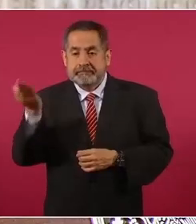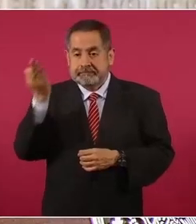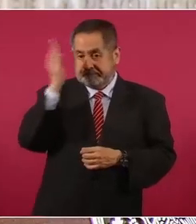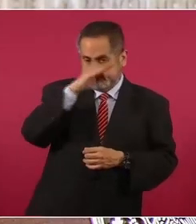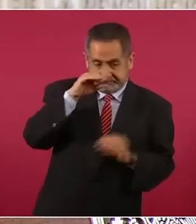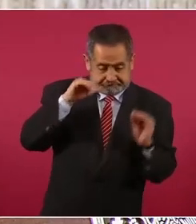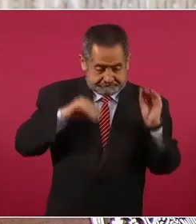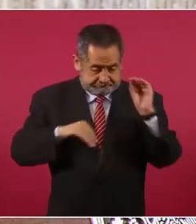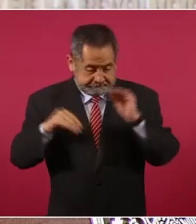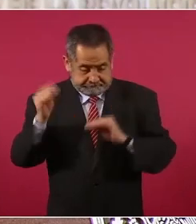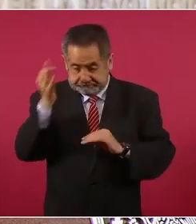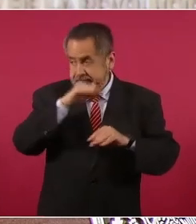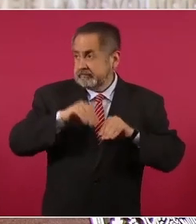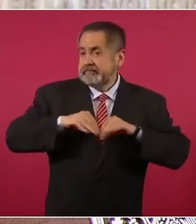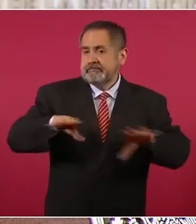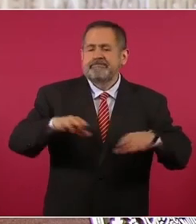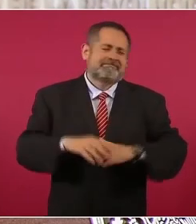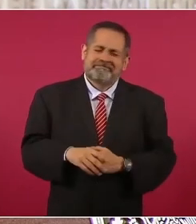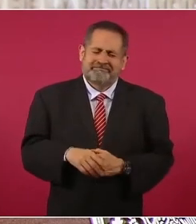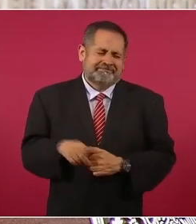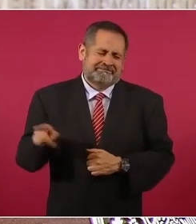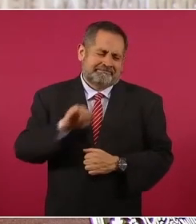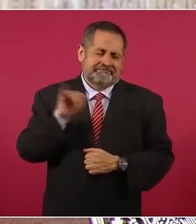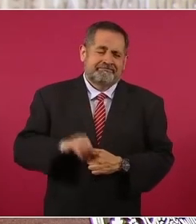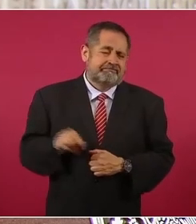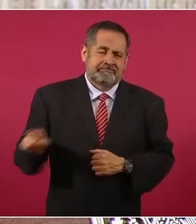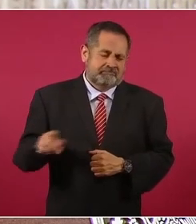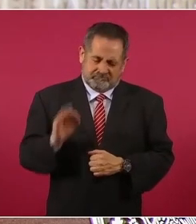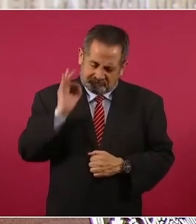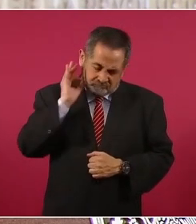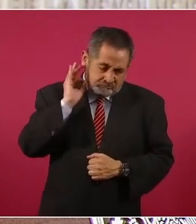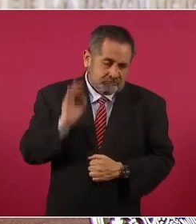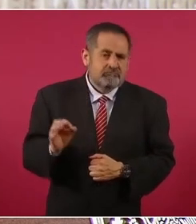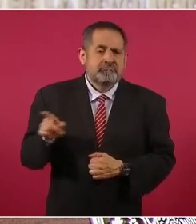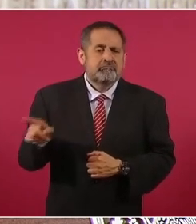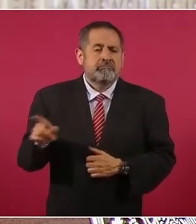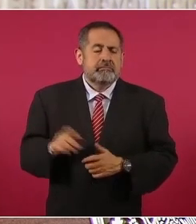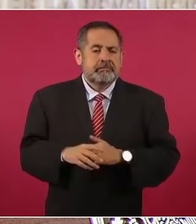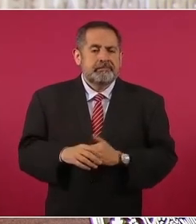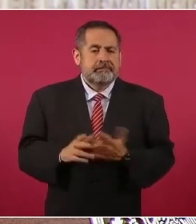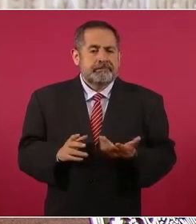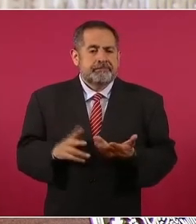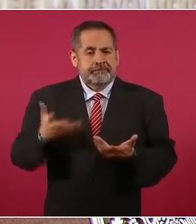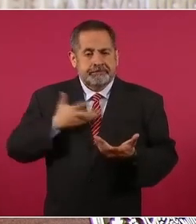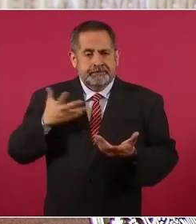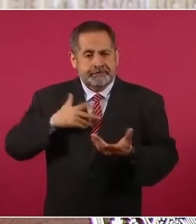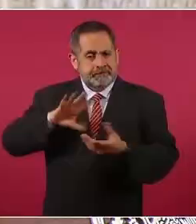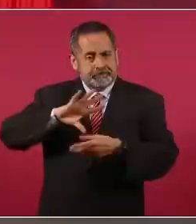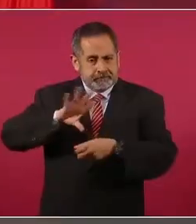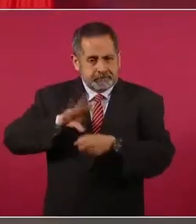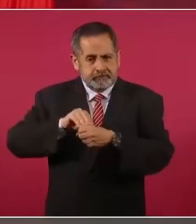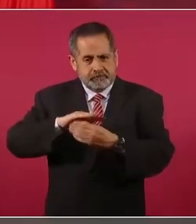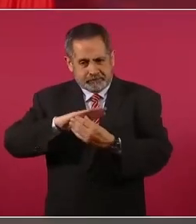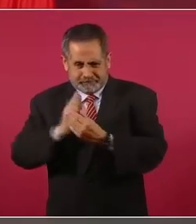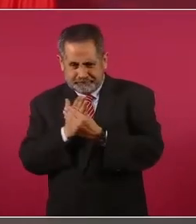información. Y se tienen todos los elementos